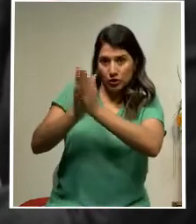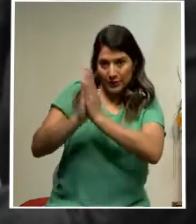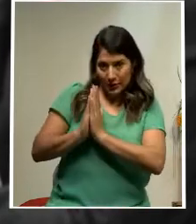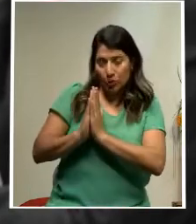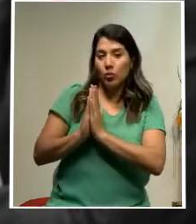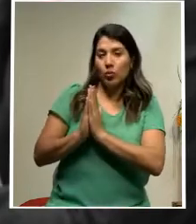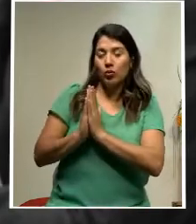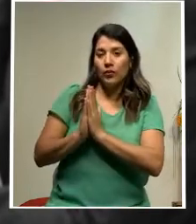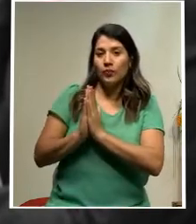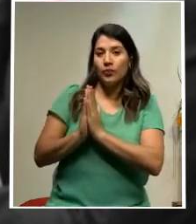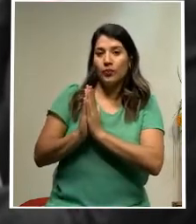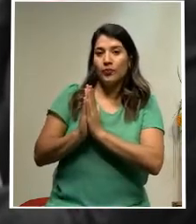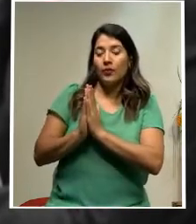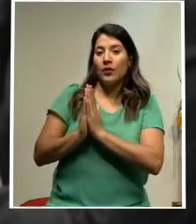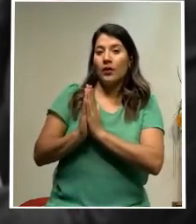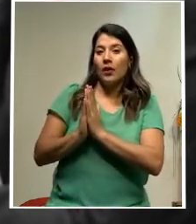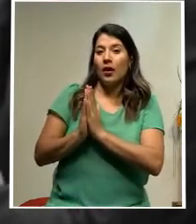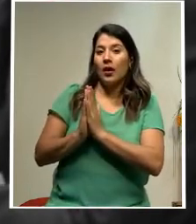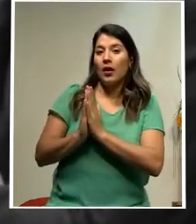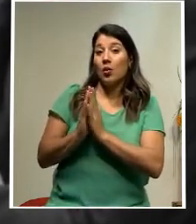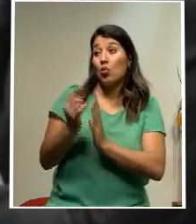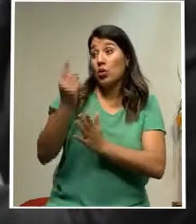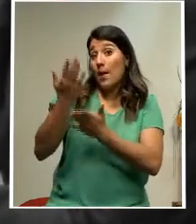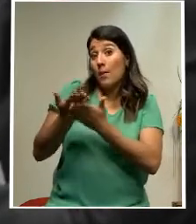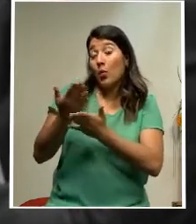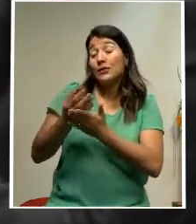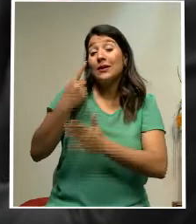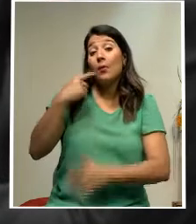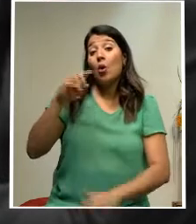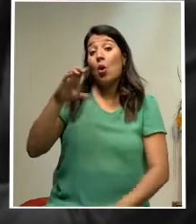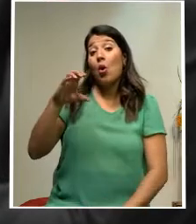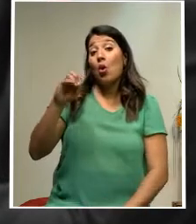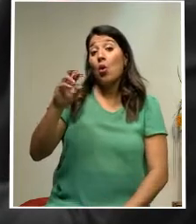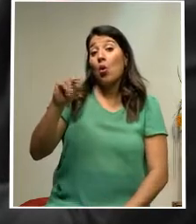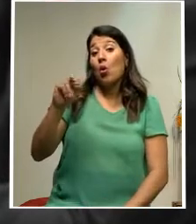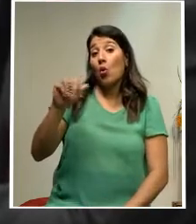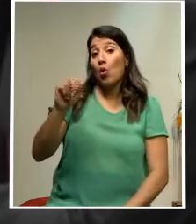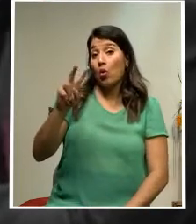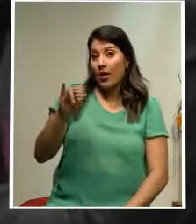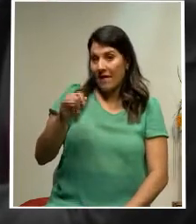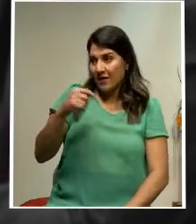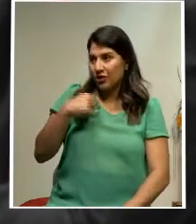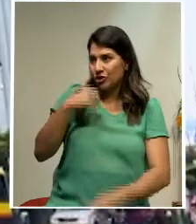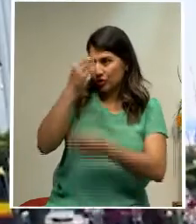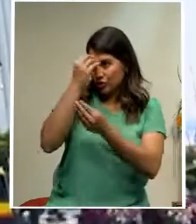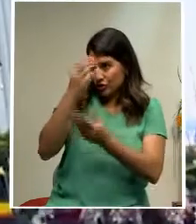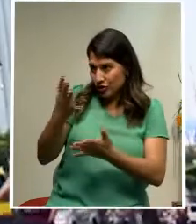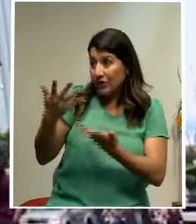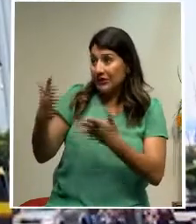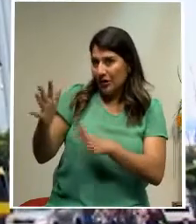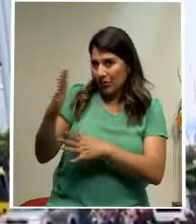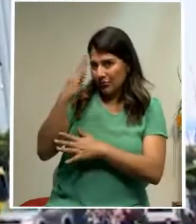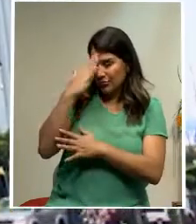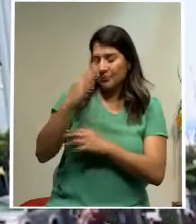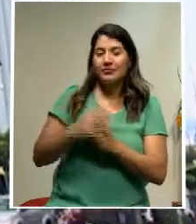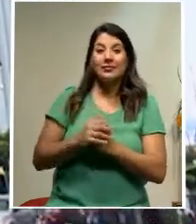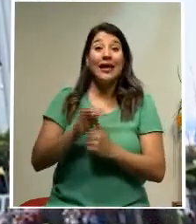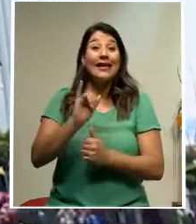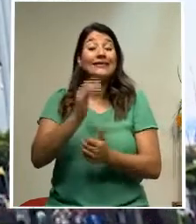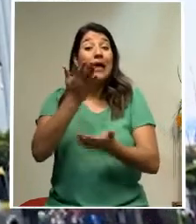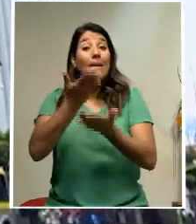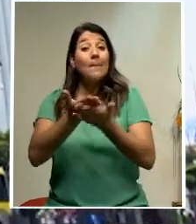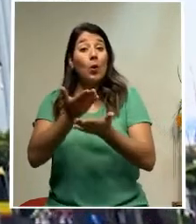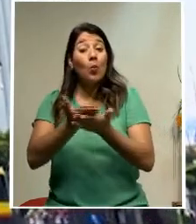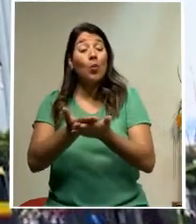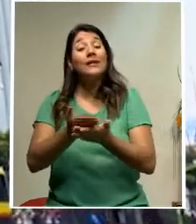iniciativa de CONAVI. Iba a presentar, le informé, nos dimos por enterados. Esta moción que fue presentada